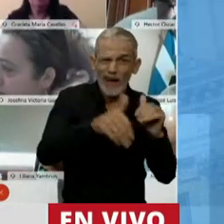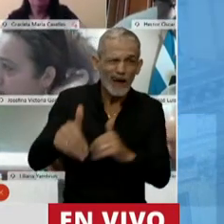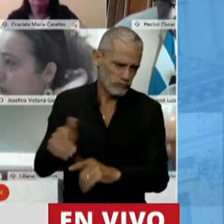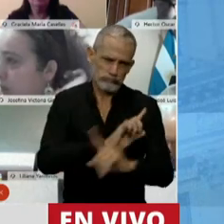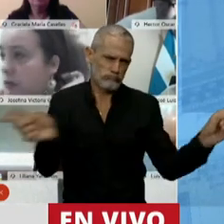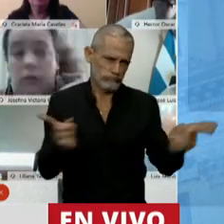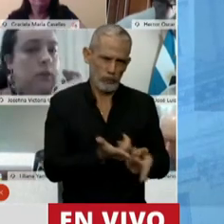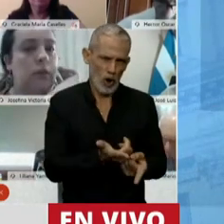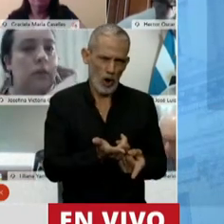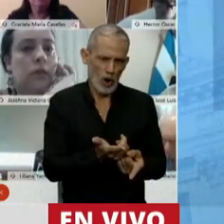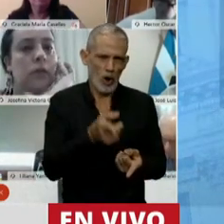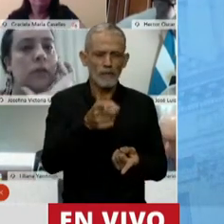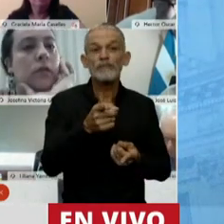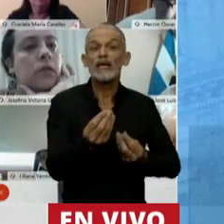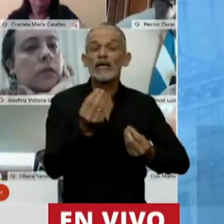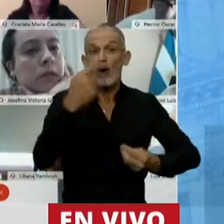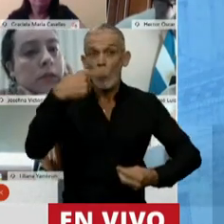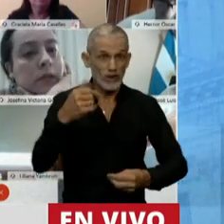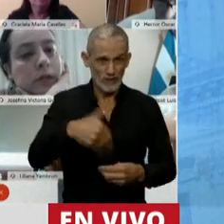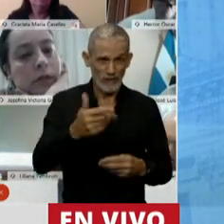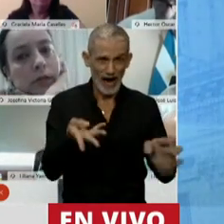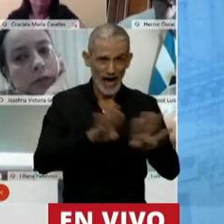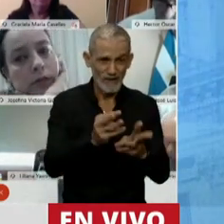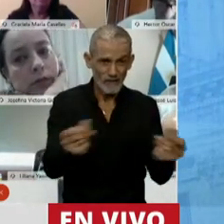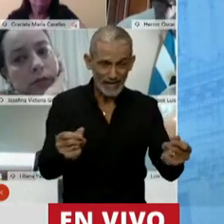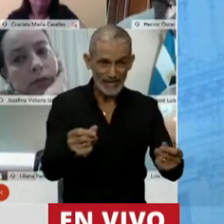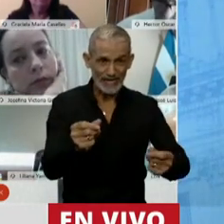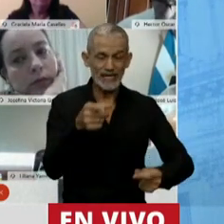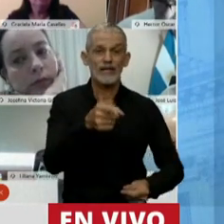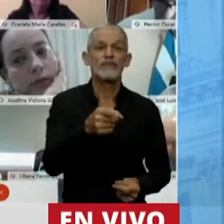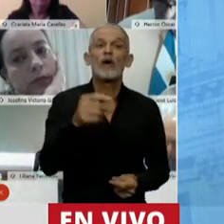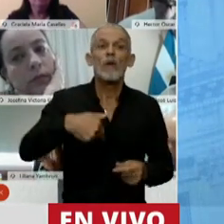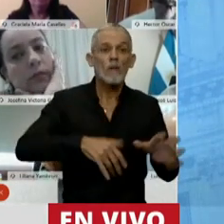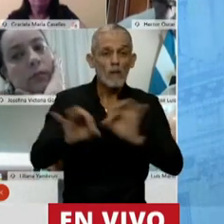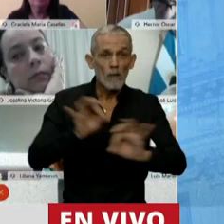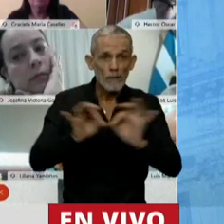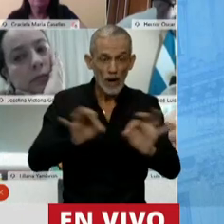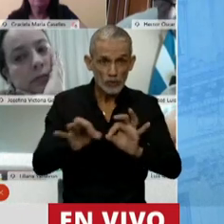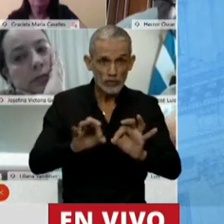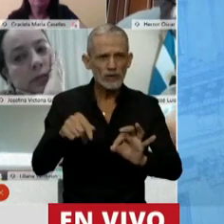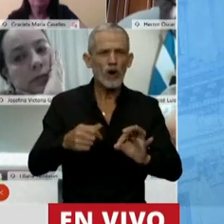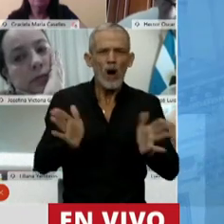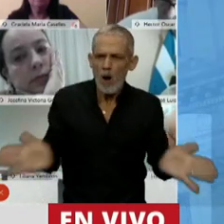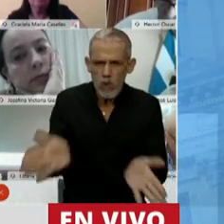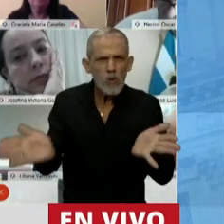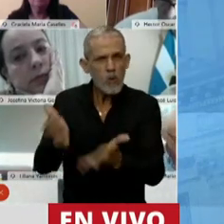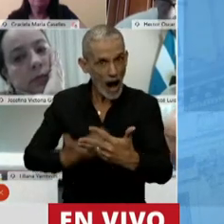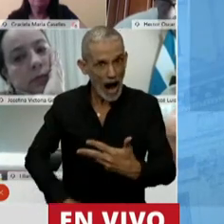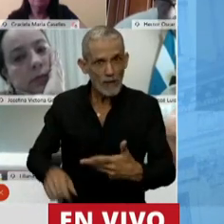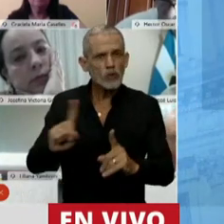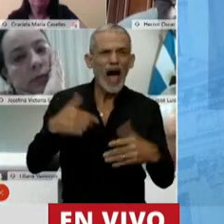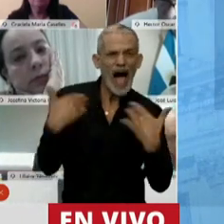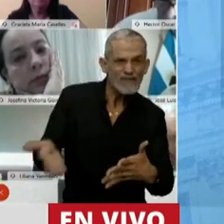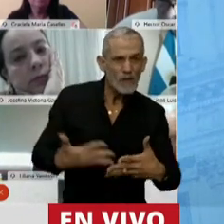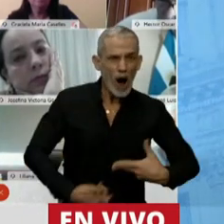del plebiscito. Y por último, y para cerrar con este proyecto, no vamos a promover el aborto. Nadie está a favor del